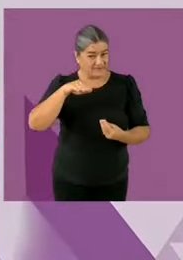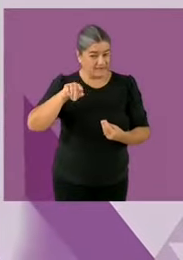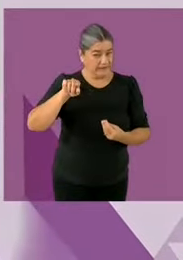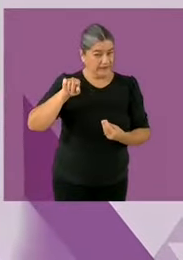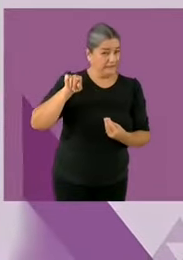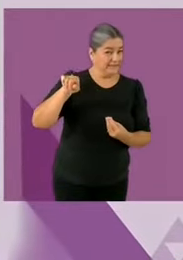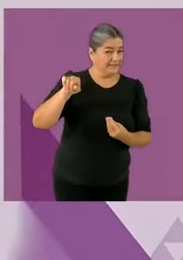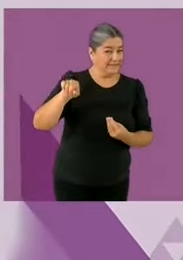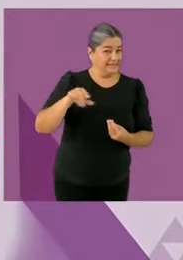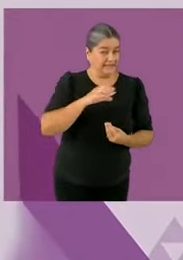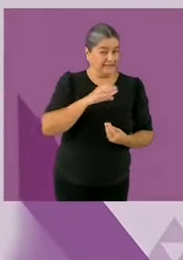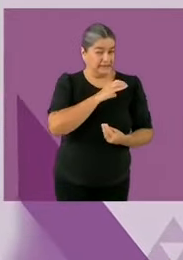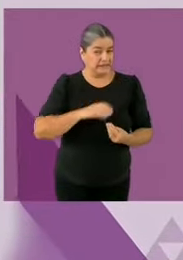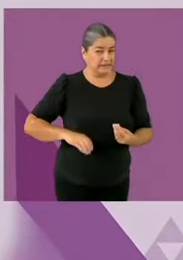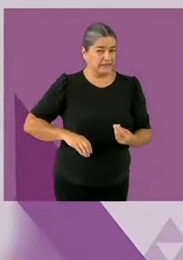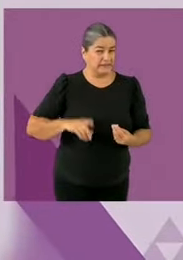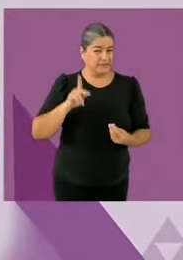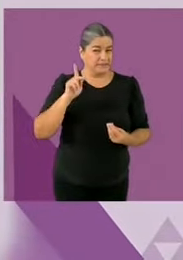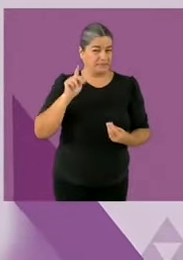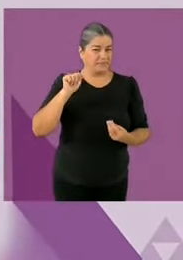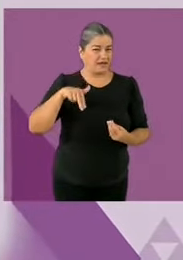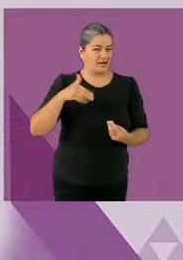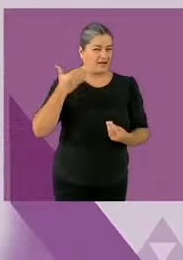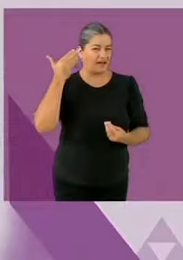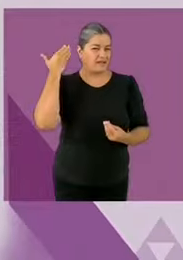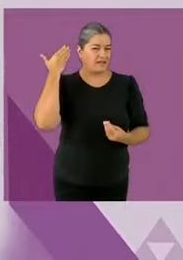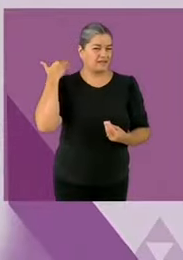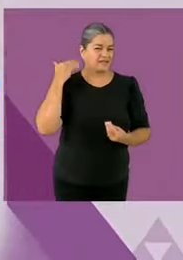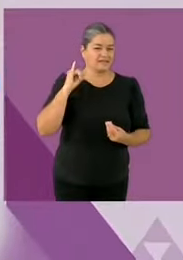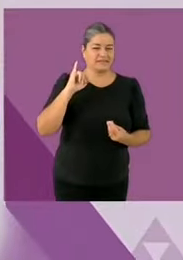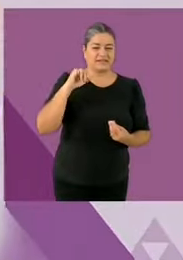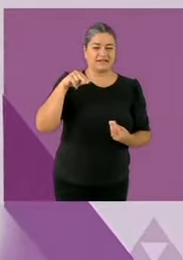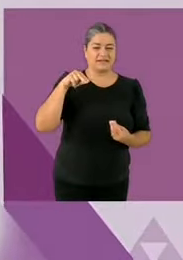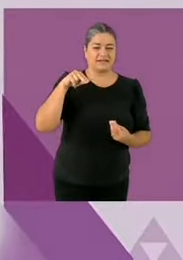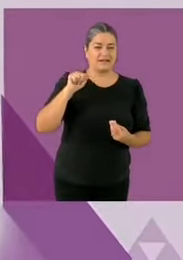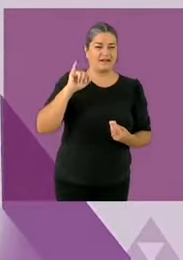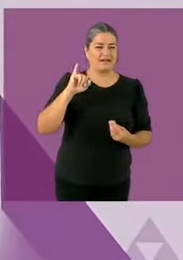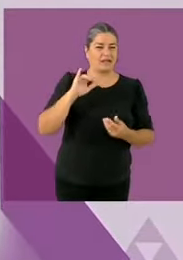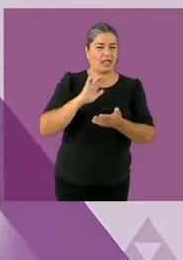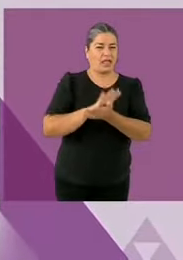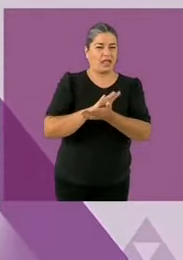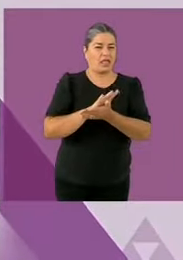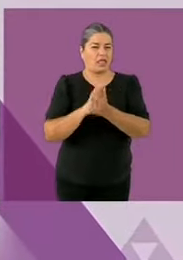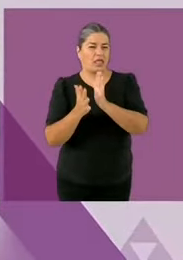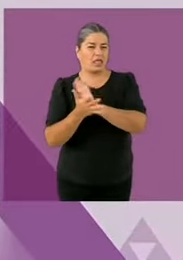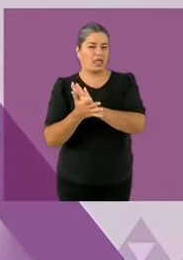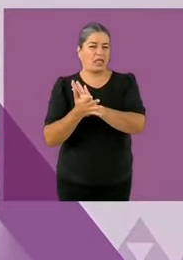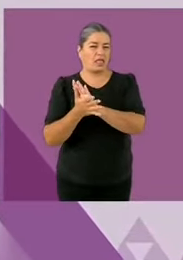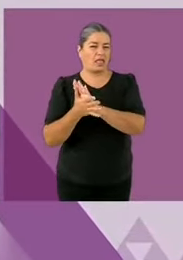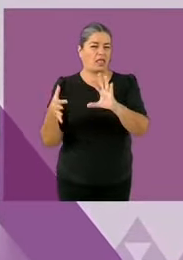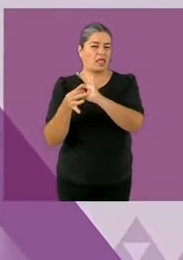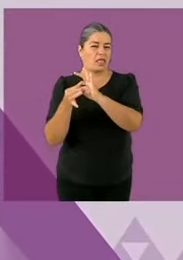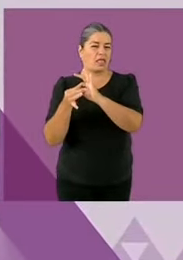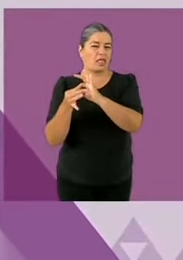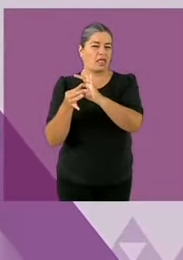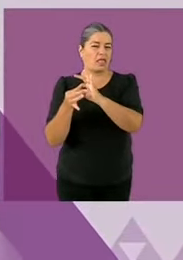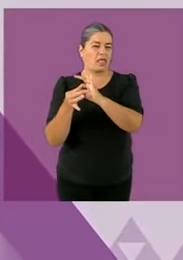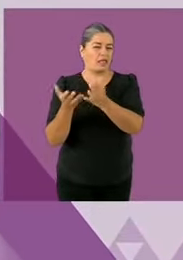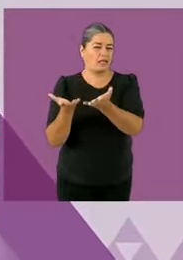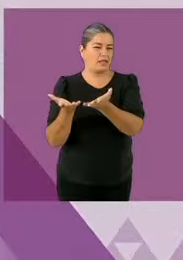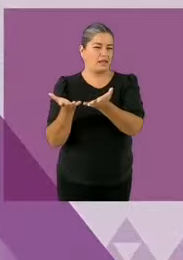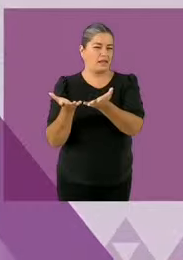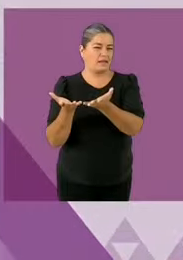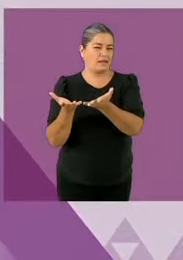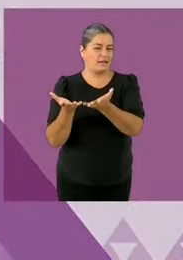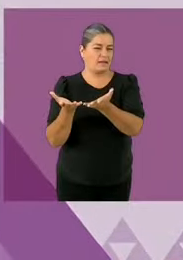2013. El último es en 2023. Pero lo peor de todo es que falsificó invitaciones